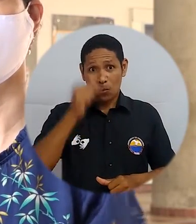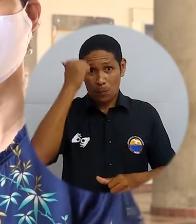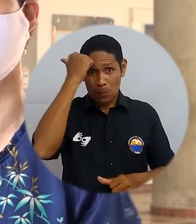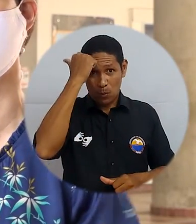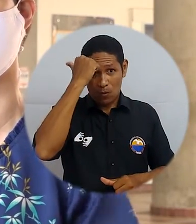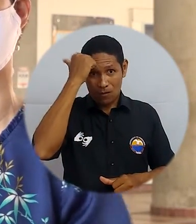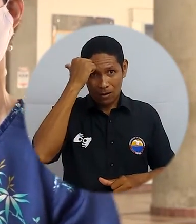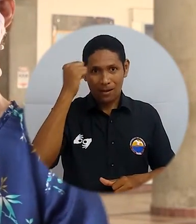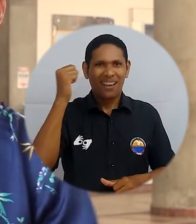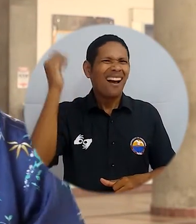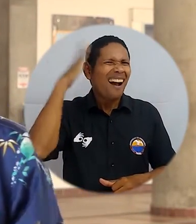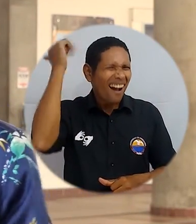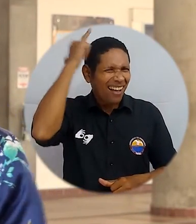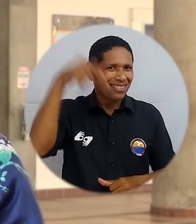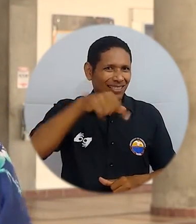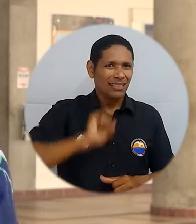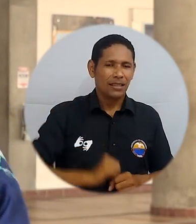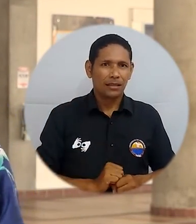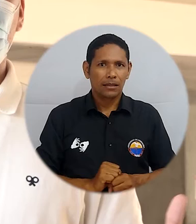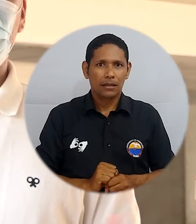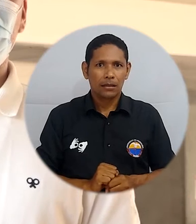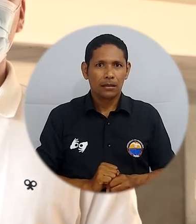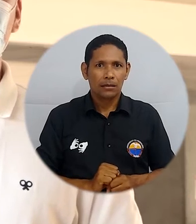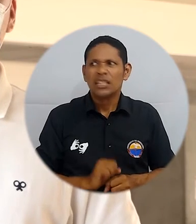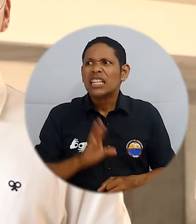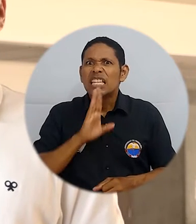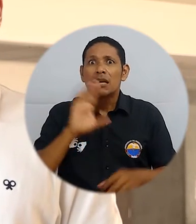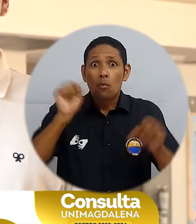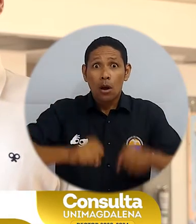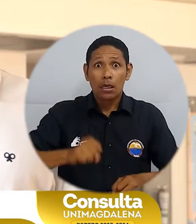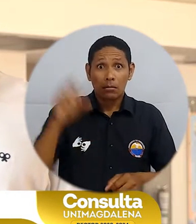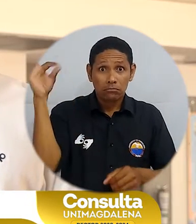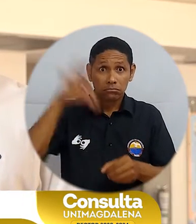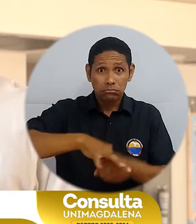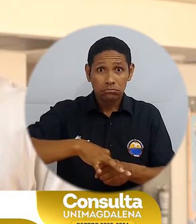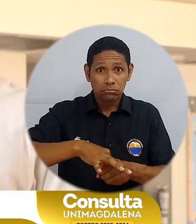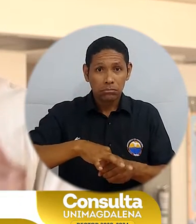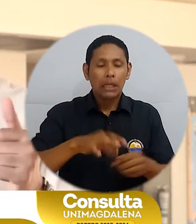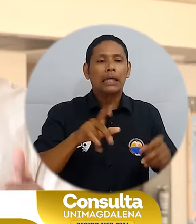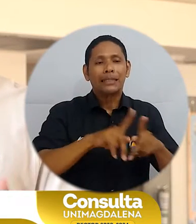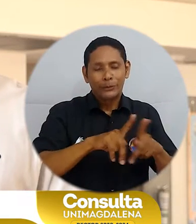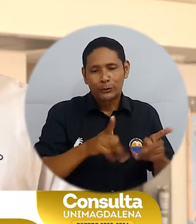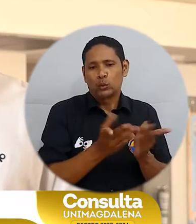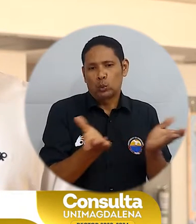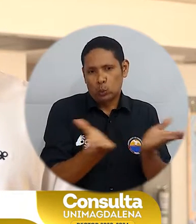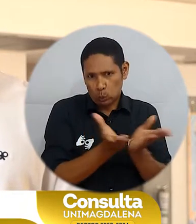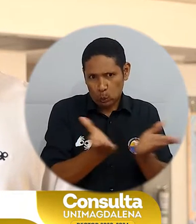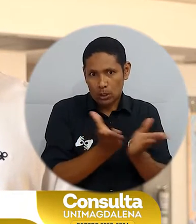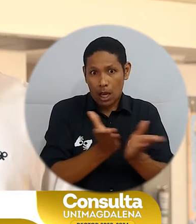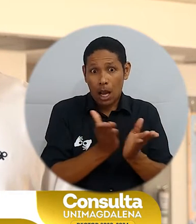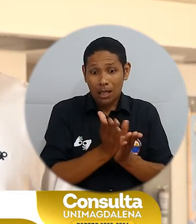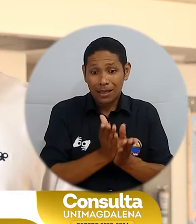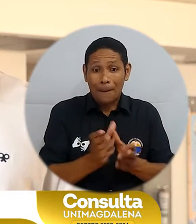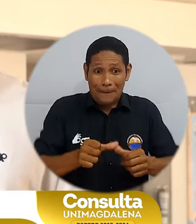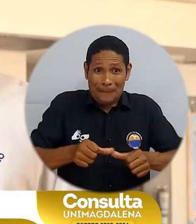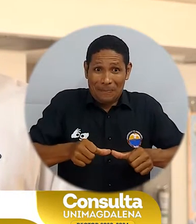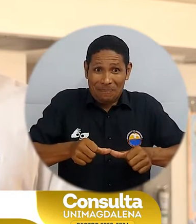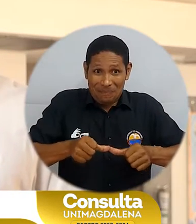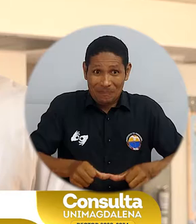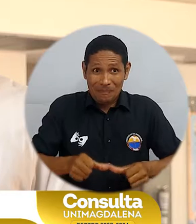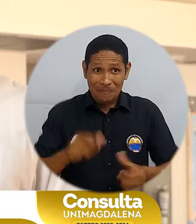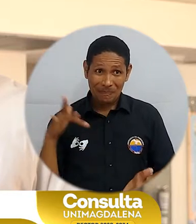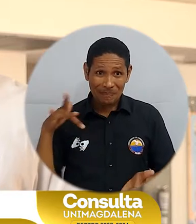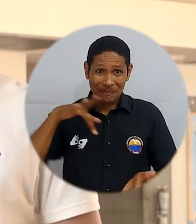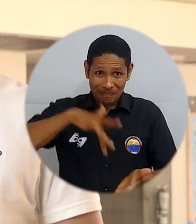721 profesores son catedráticos. En este mismo sentido quiénes pueden votar estudiantes de pregrado